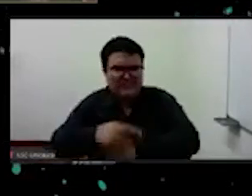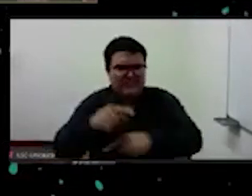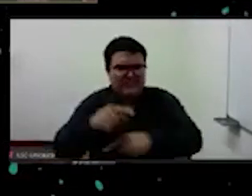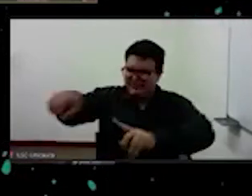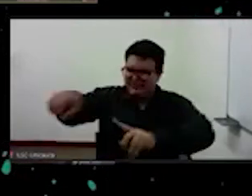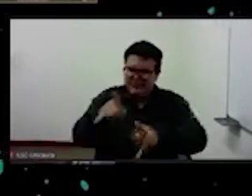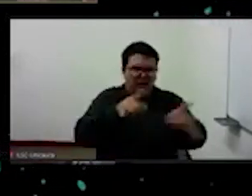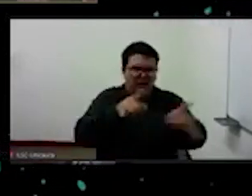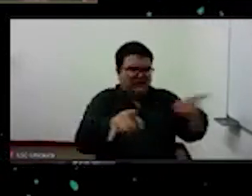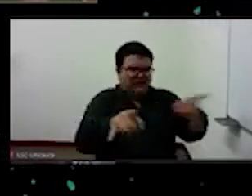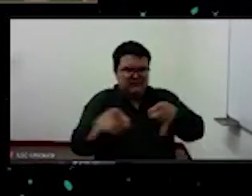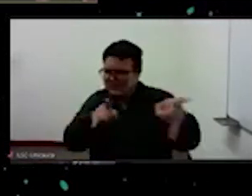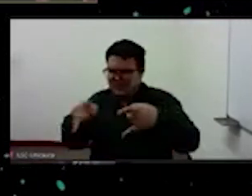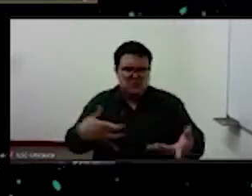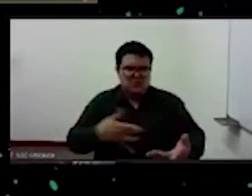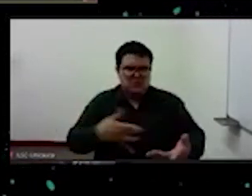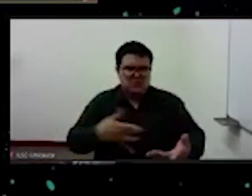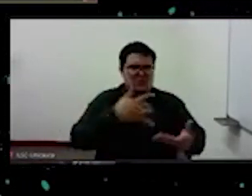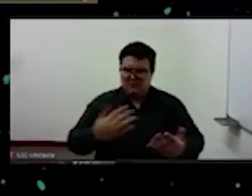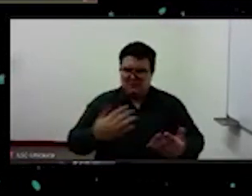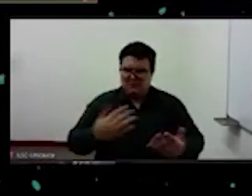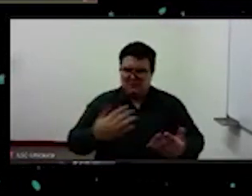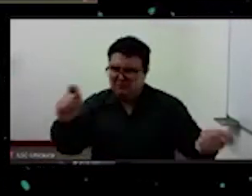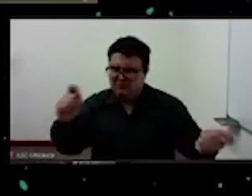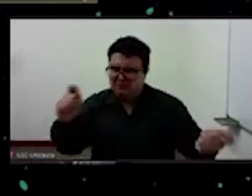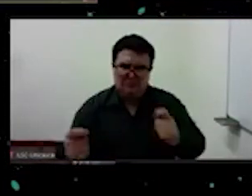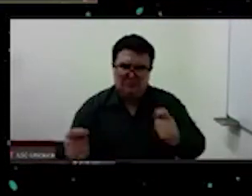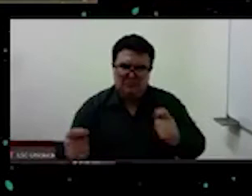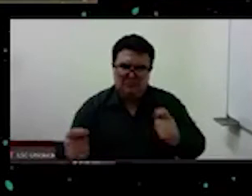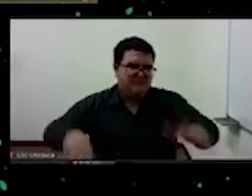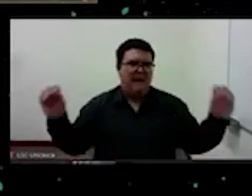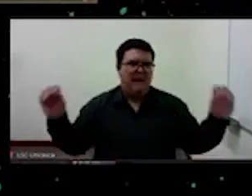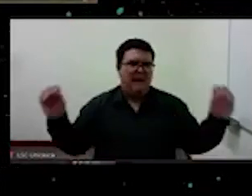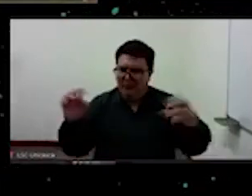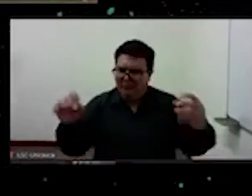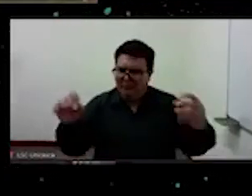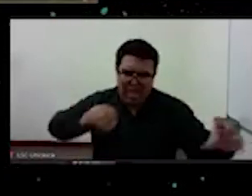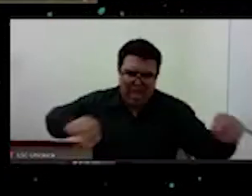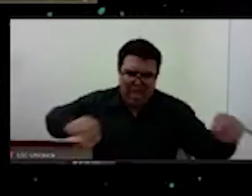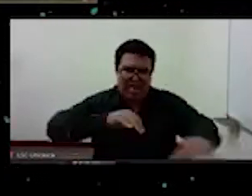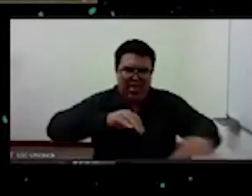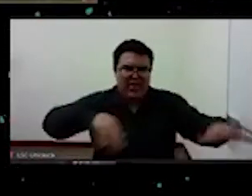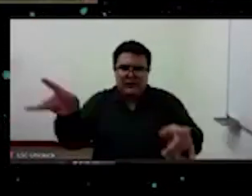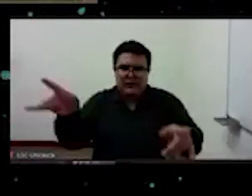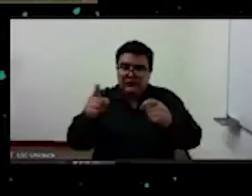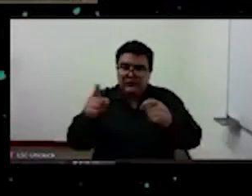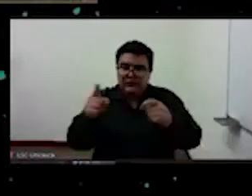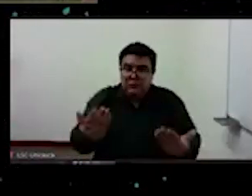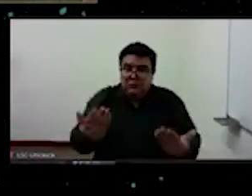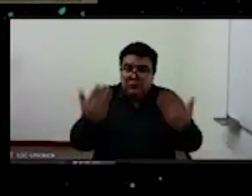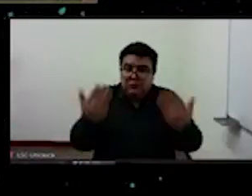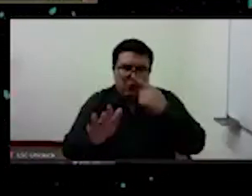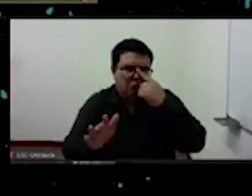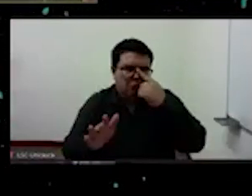efecto de rechazo y de escándalo en la mente en la medicina yo creo